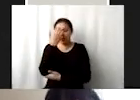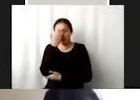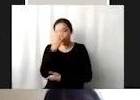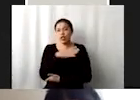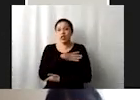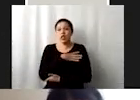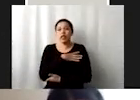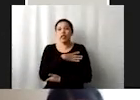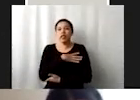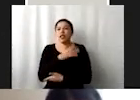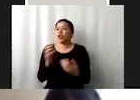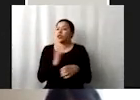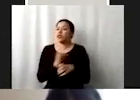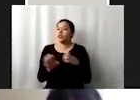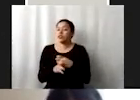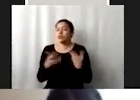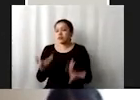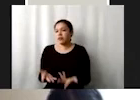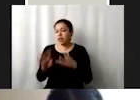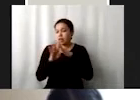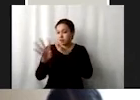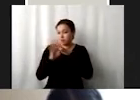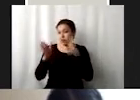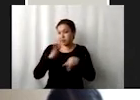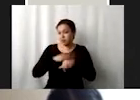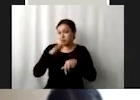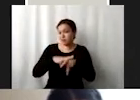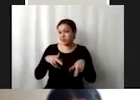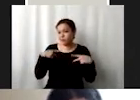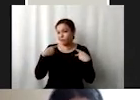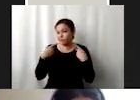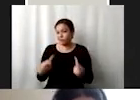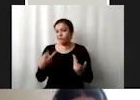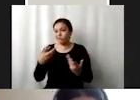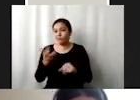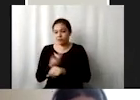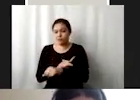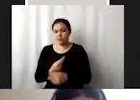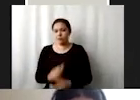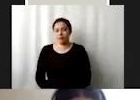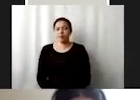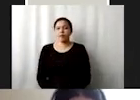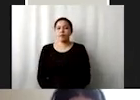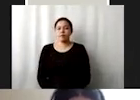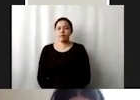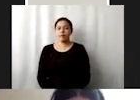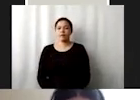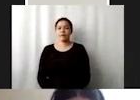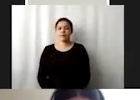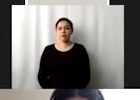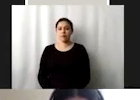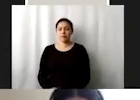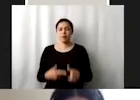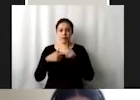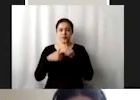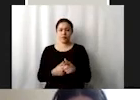en esto pues evidentemente los inmigrantes son más vulnerables hacia todo esto entonces seguimos garantizar el